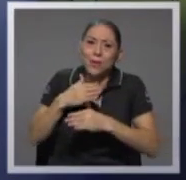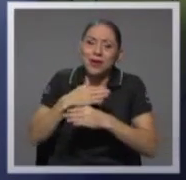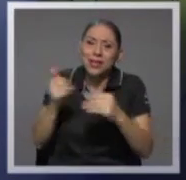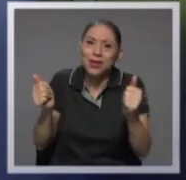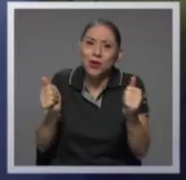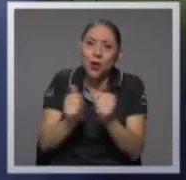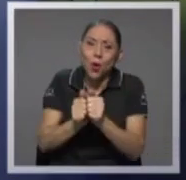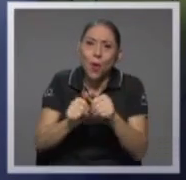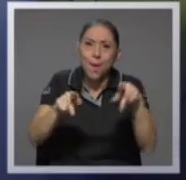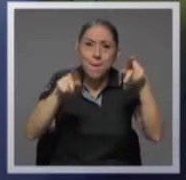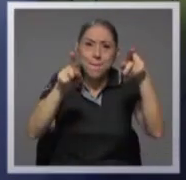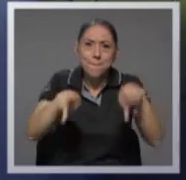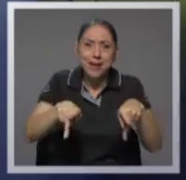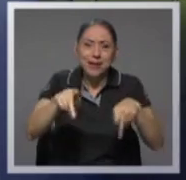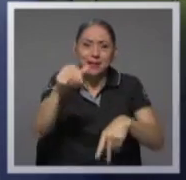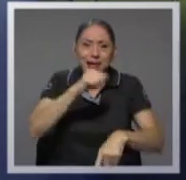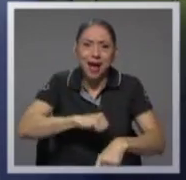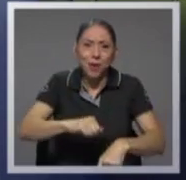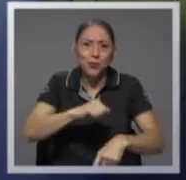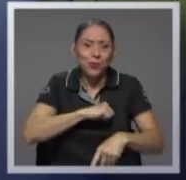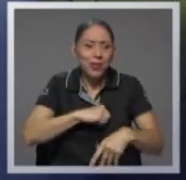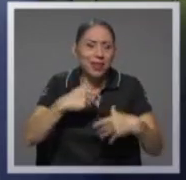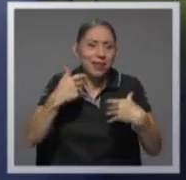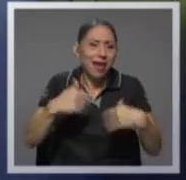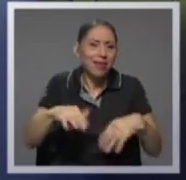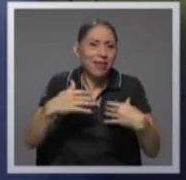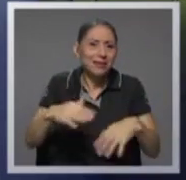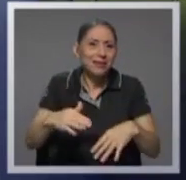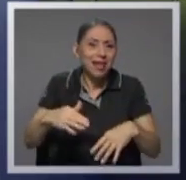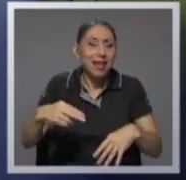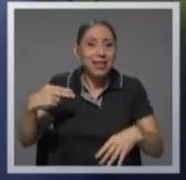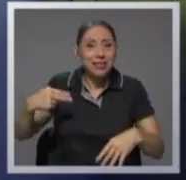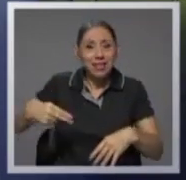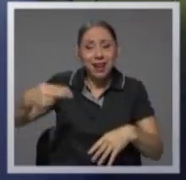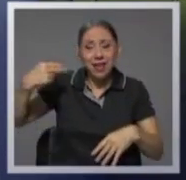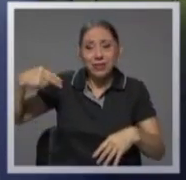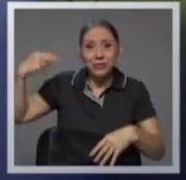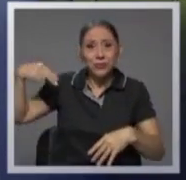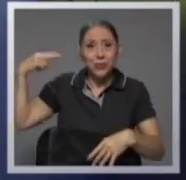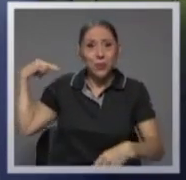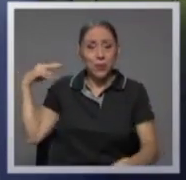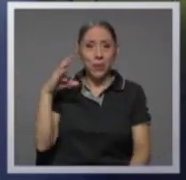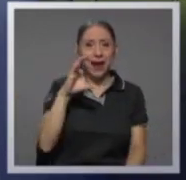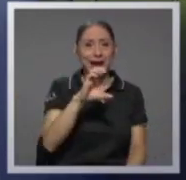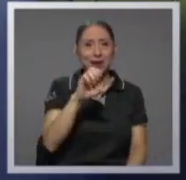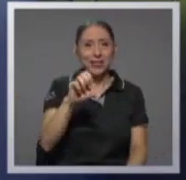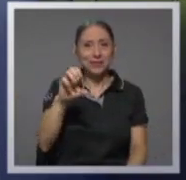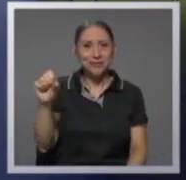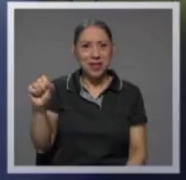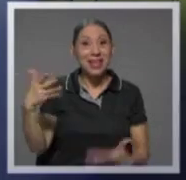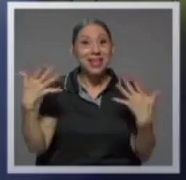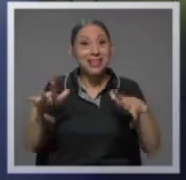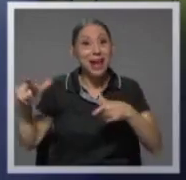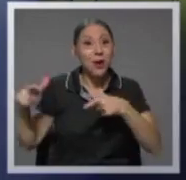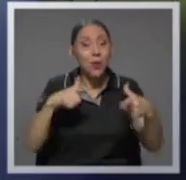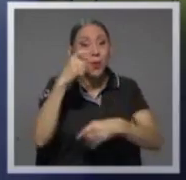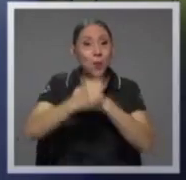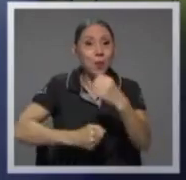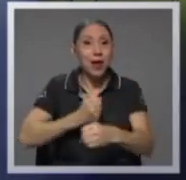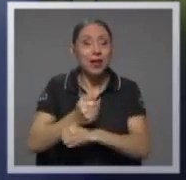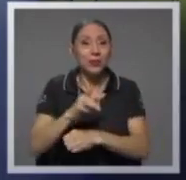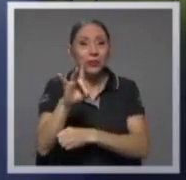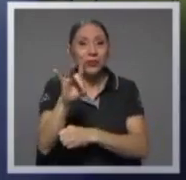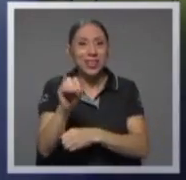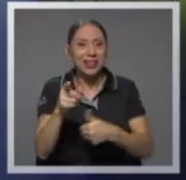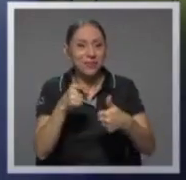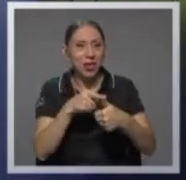autoridades de la historia de la caja costalicense del seguro social que cumplió 80 años don Fernando Naranjo